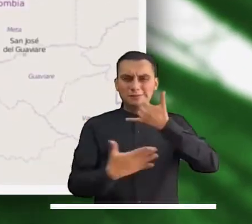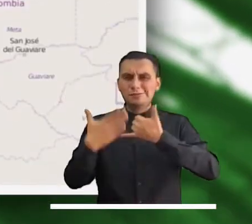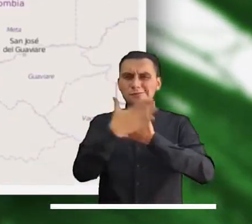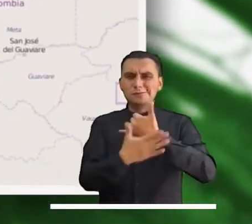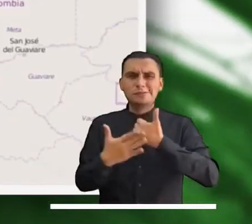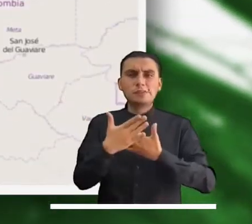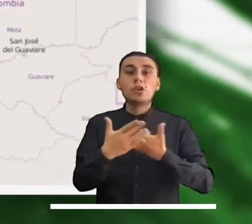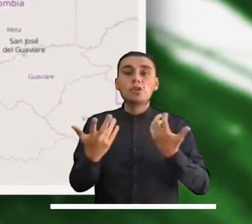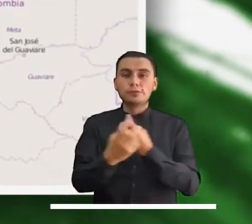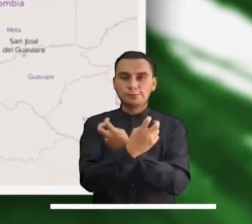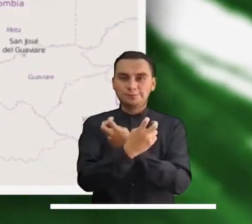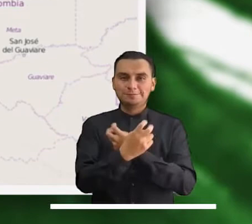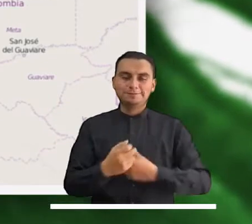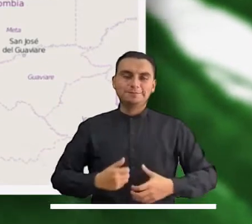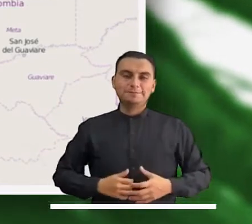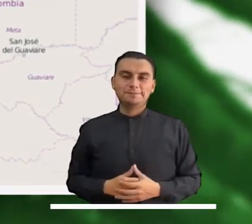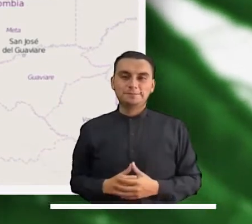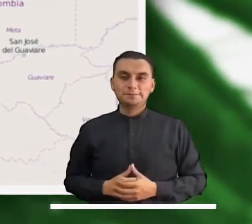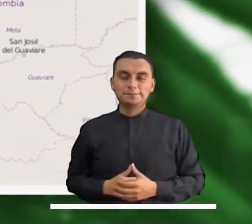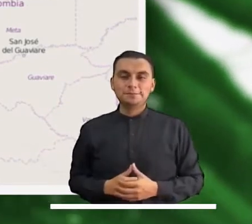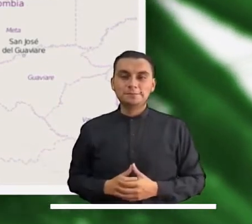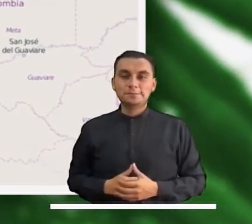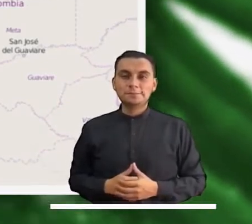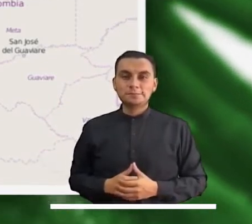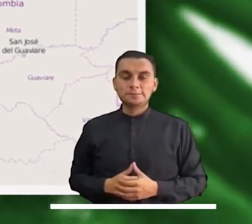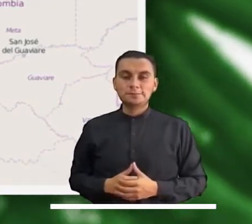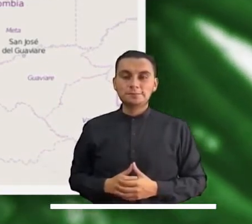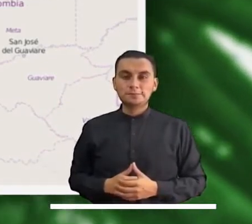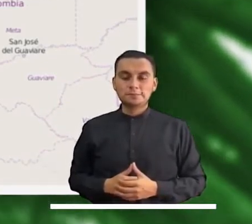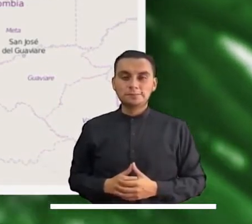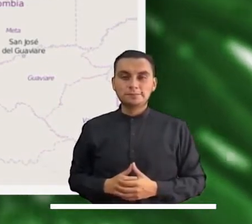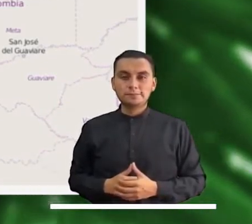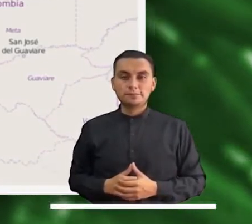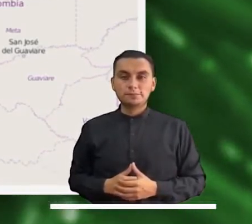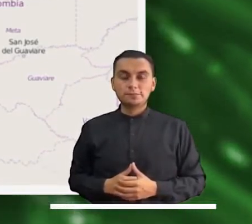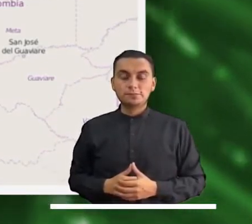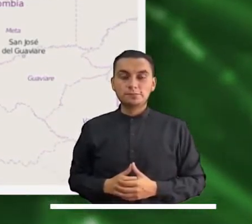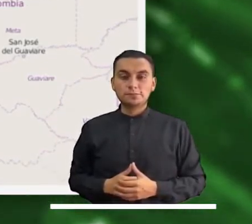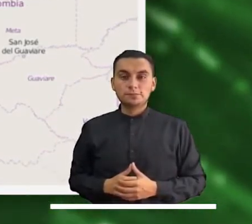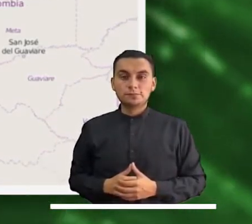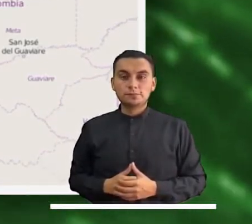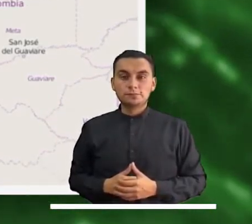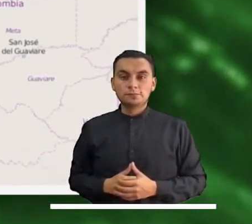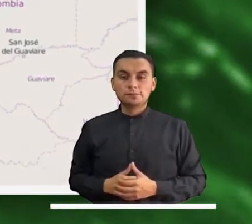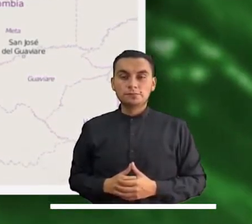Alerta roja por alta probabilidad de incendios en la cobertura vegetal del departamento de Huila.